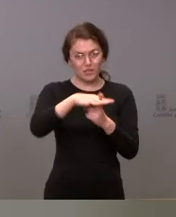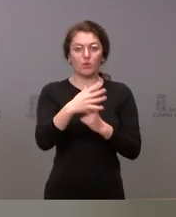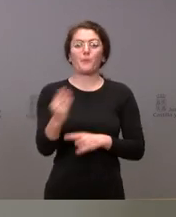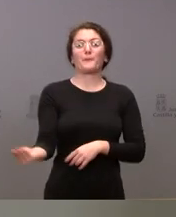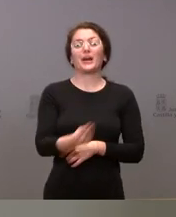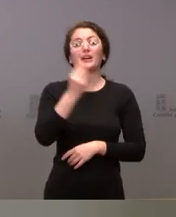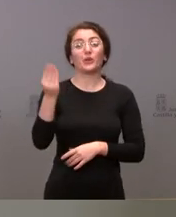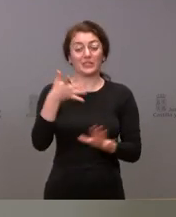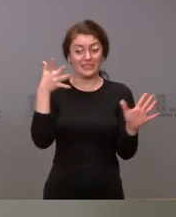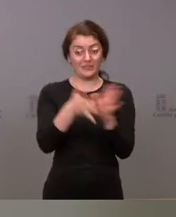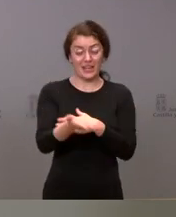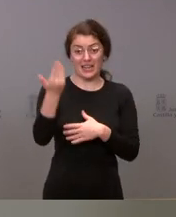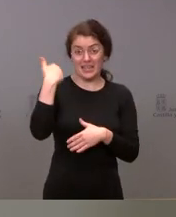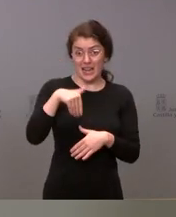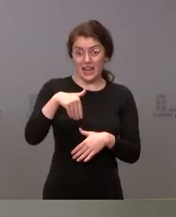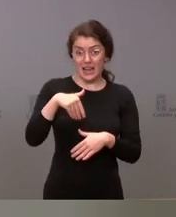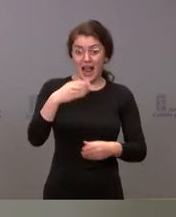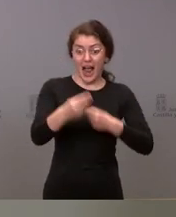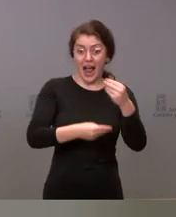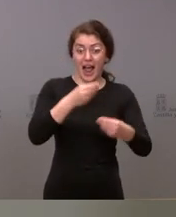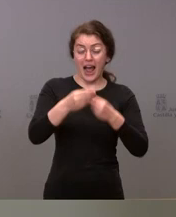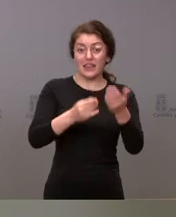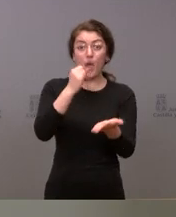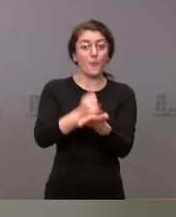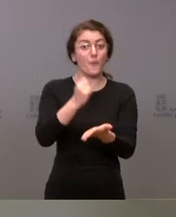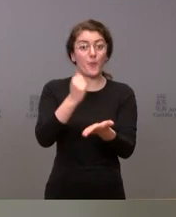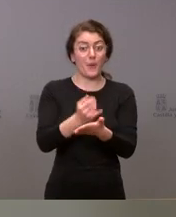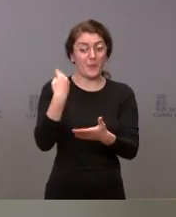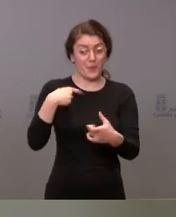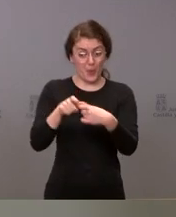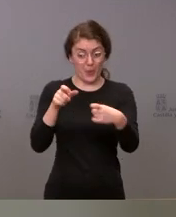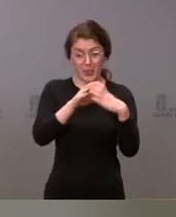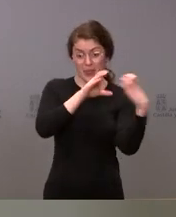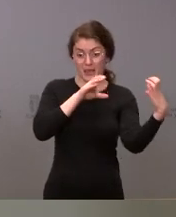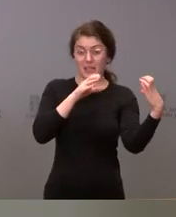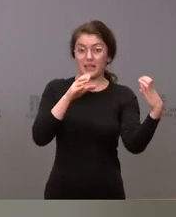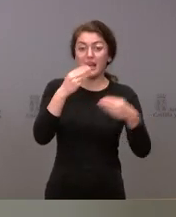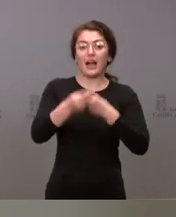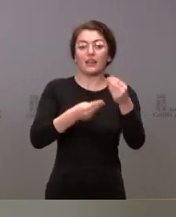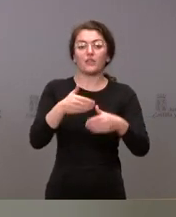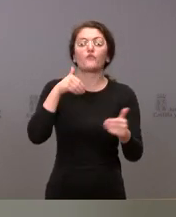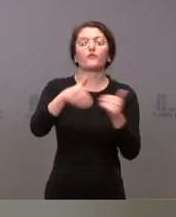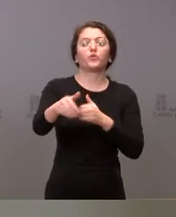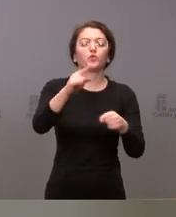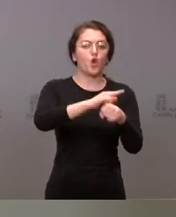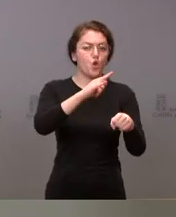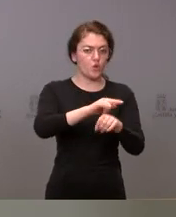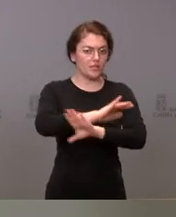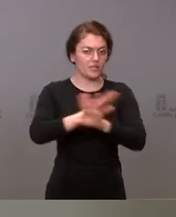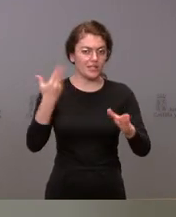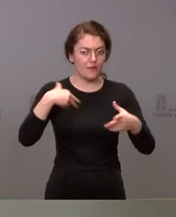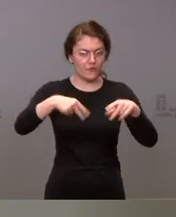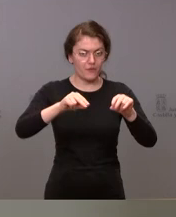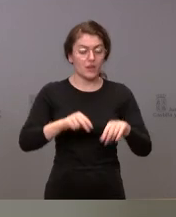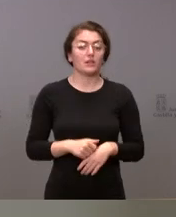el último día que se realizarán pruebas en estas unidades móviles será el próximo lunes. En cuanto al número de